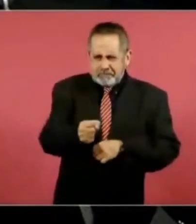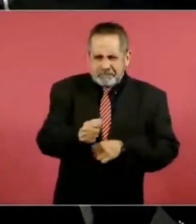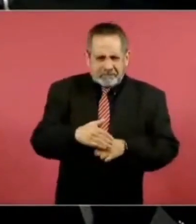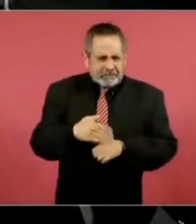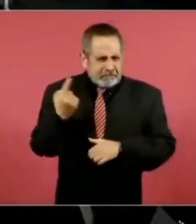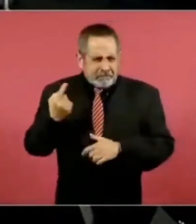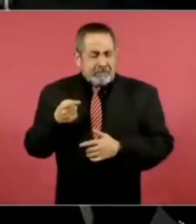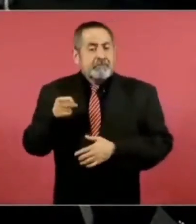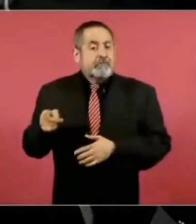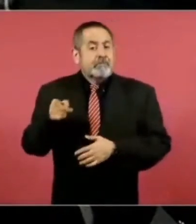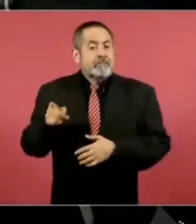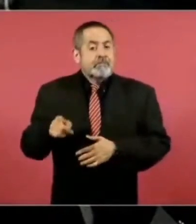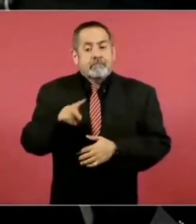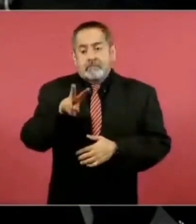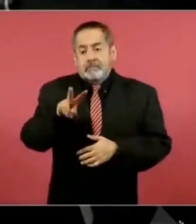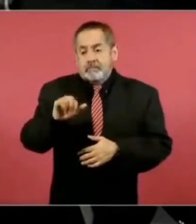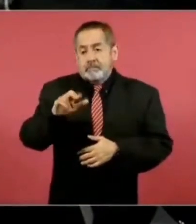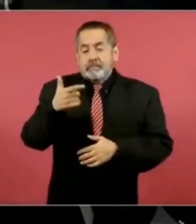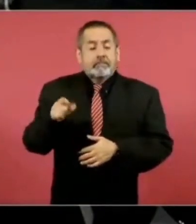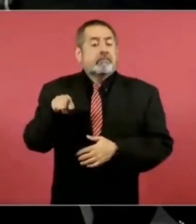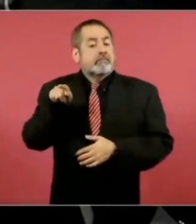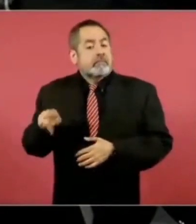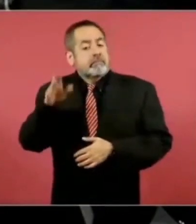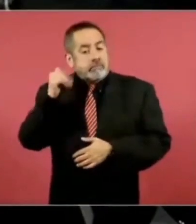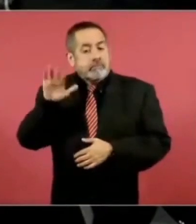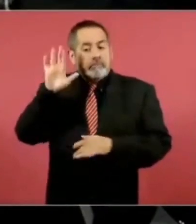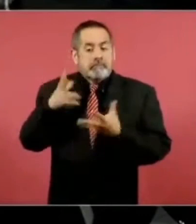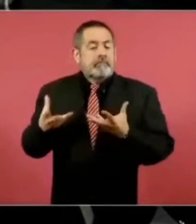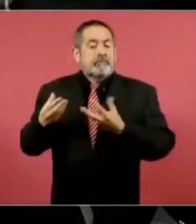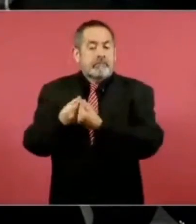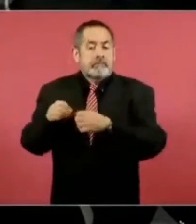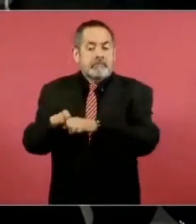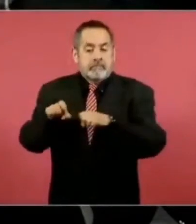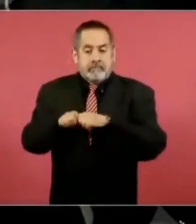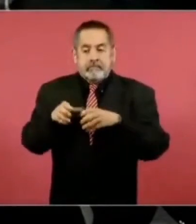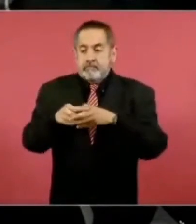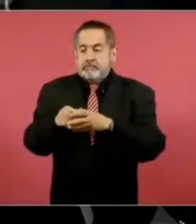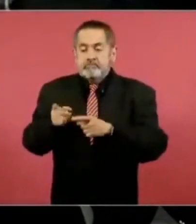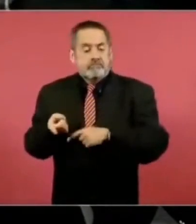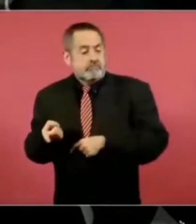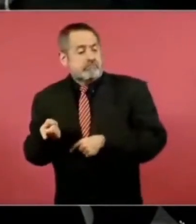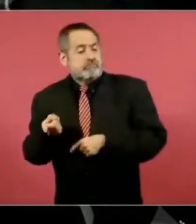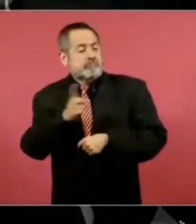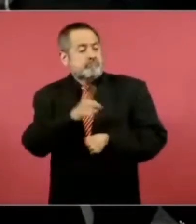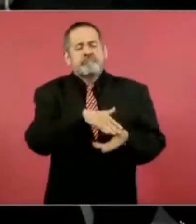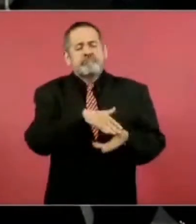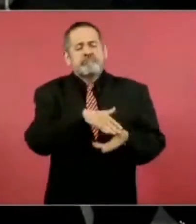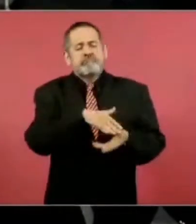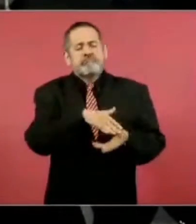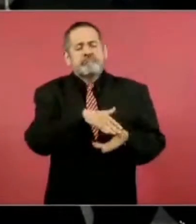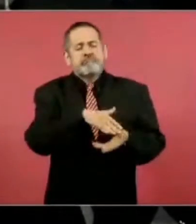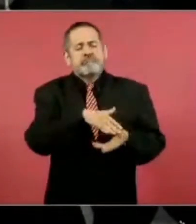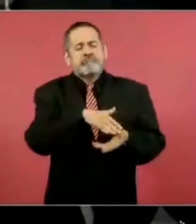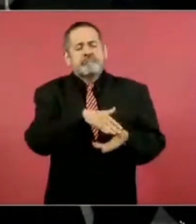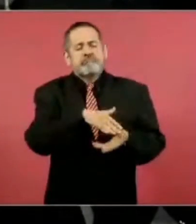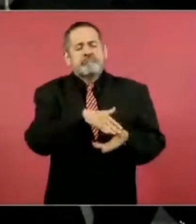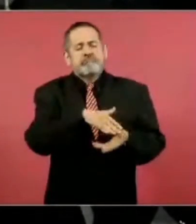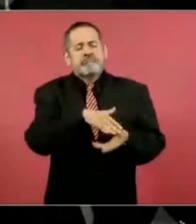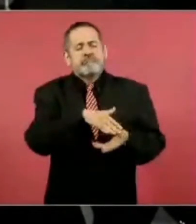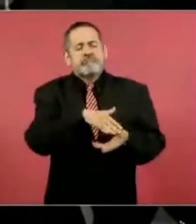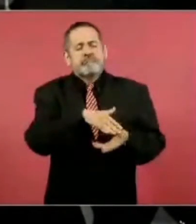Vargas Sempuatecatl perteneció al equipo que exoneró al expresidente Enrique Peña Nieta y a su entonces